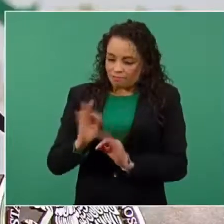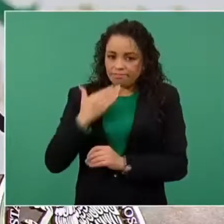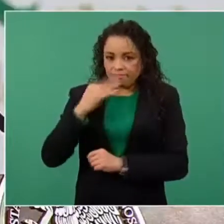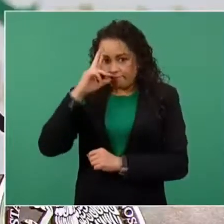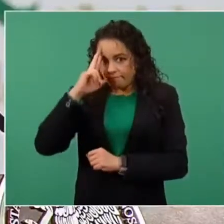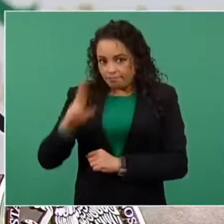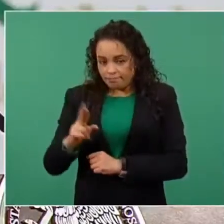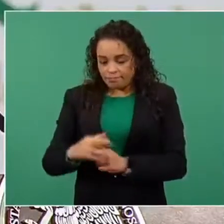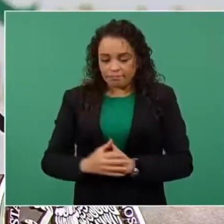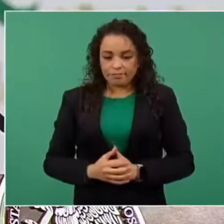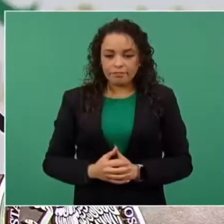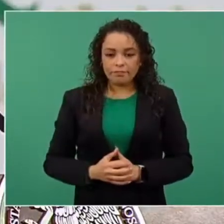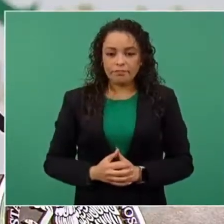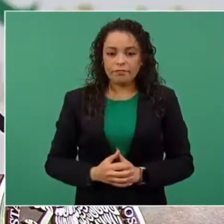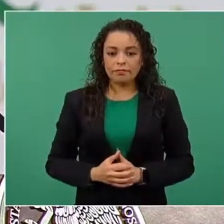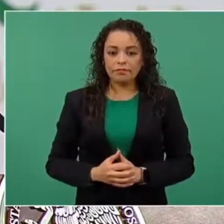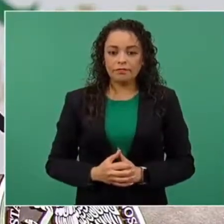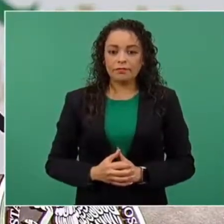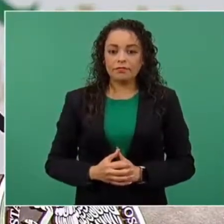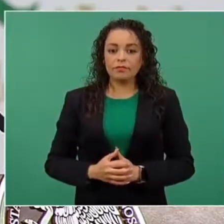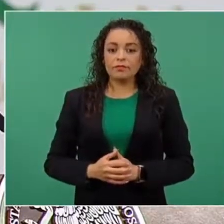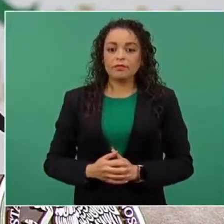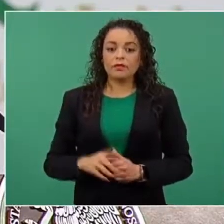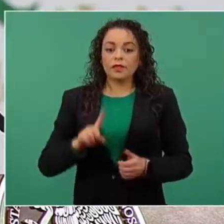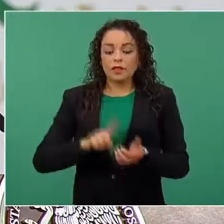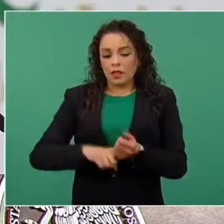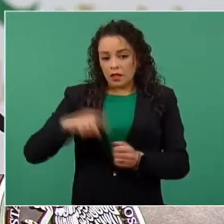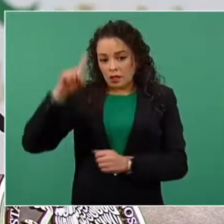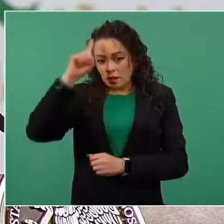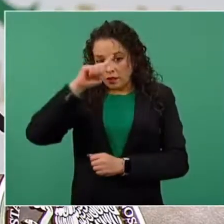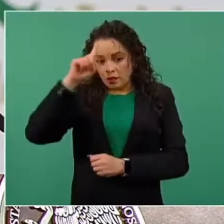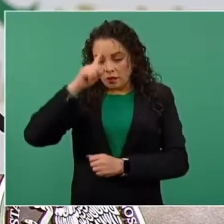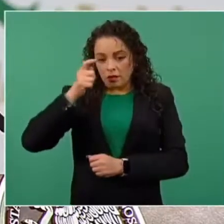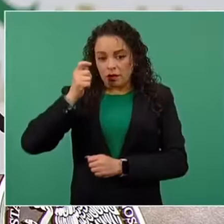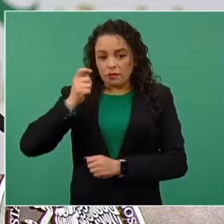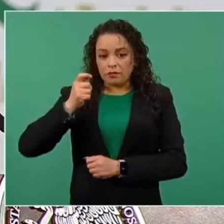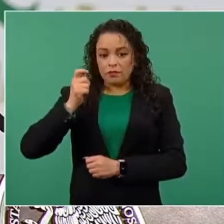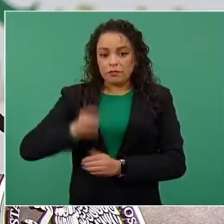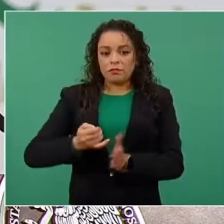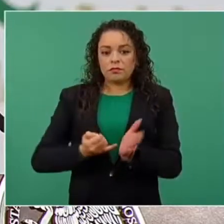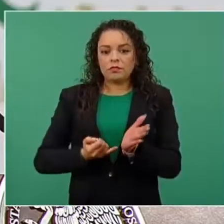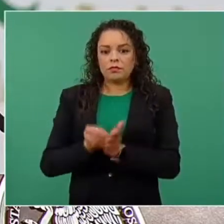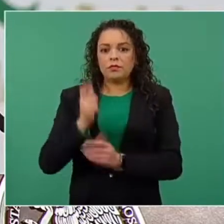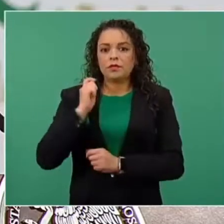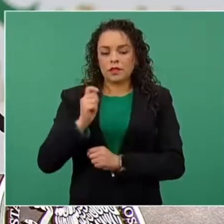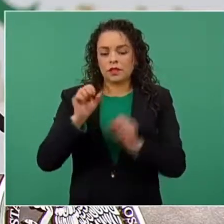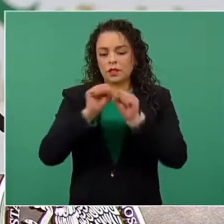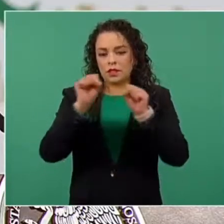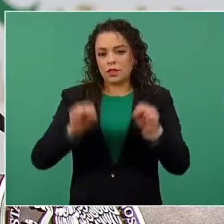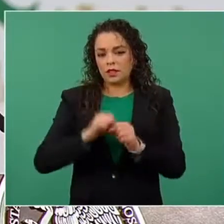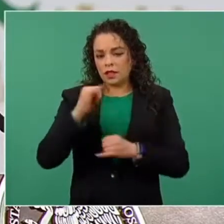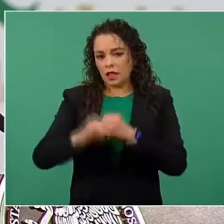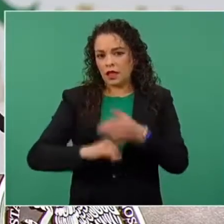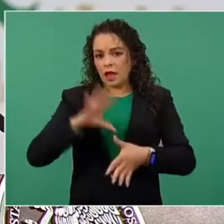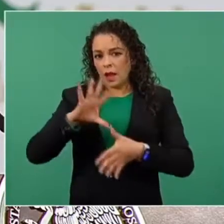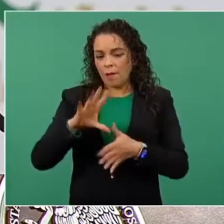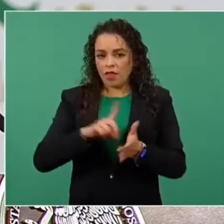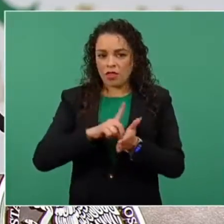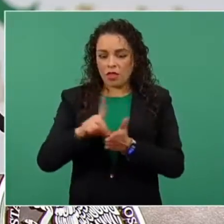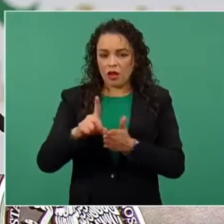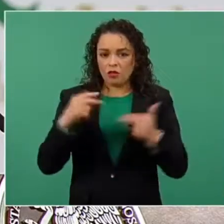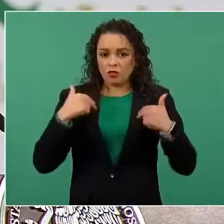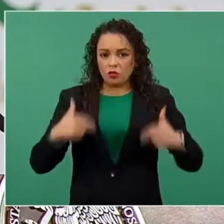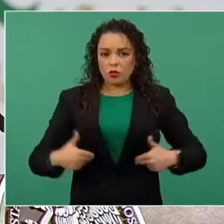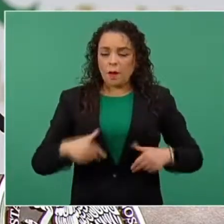recursos erogados para el cumplimiento de sentencias y recomendaciones tanto del Sistema Interamericano de Derechos Humanos como de